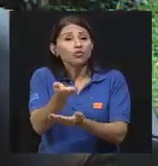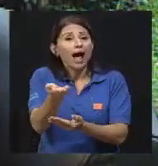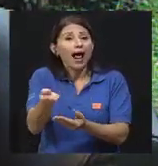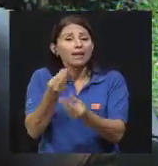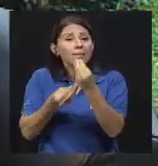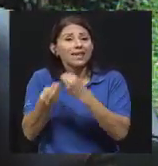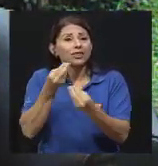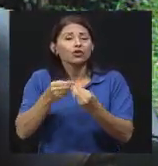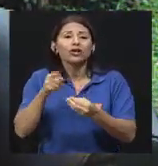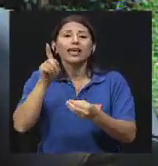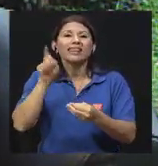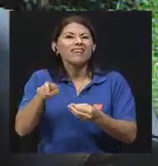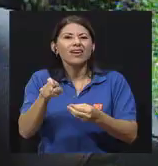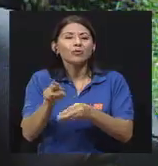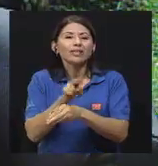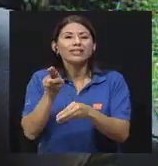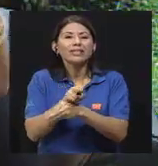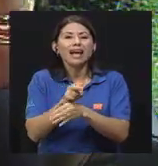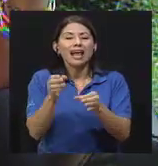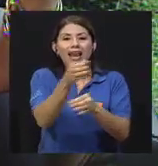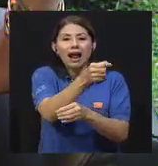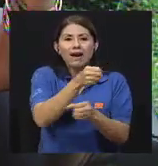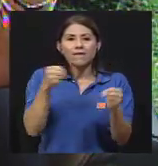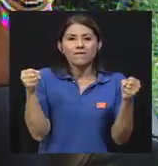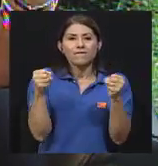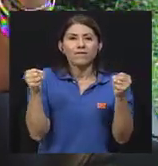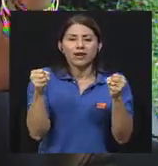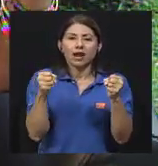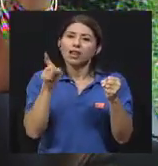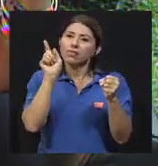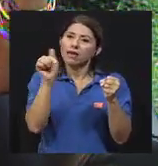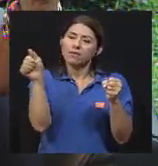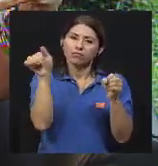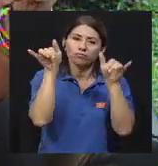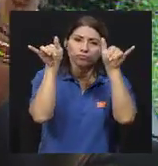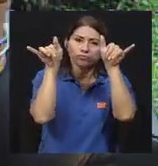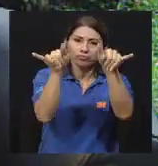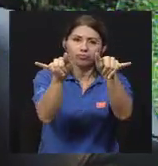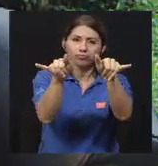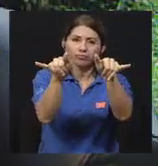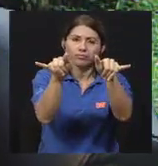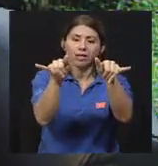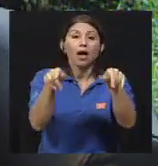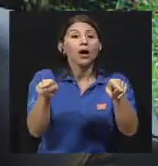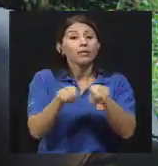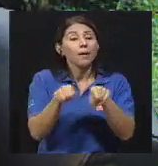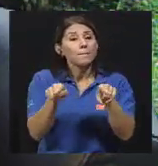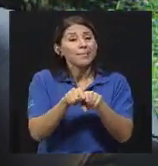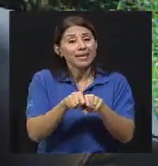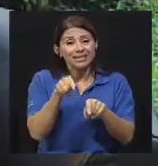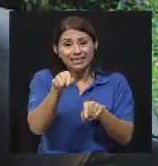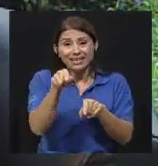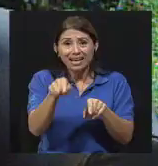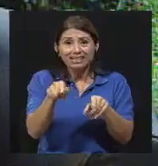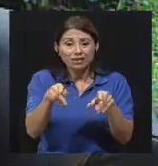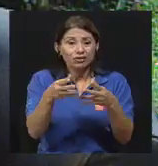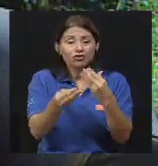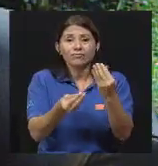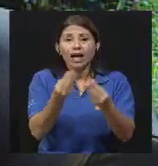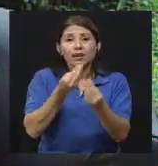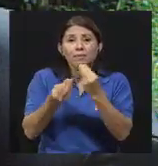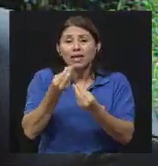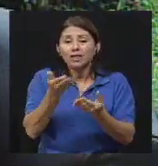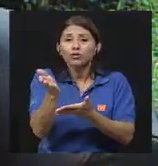llamados perecederos, porque les va a aumentar su vida en cuanto a características de calidad y también si hubiera algún patógeno ahí